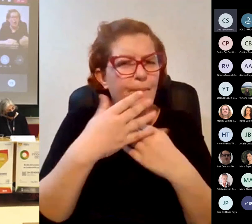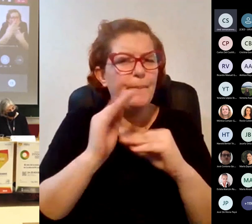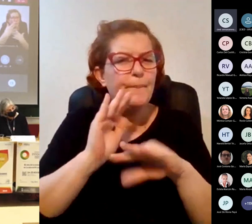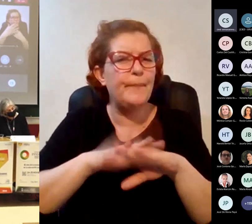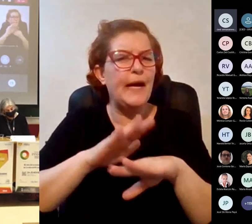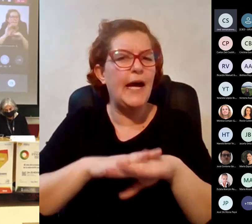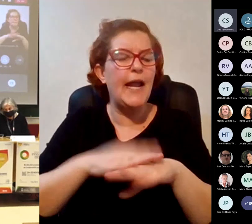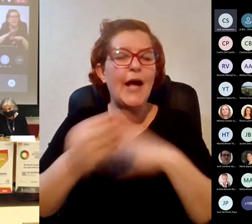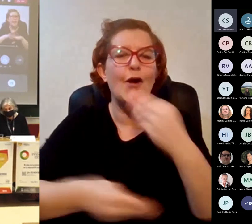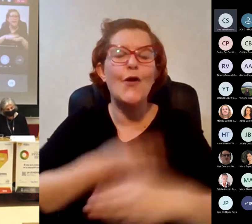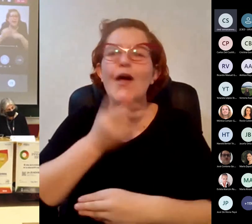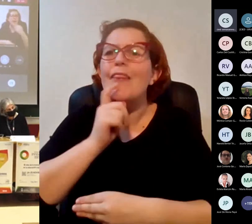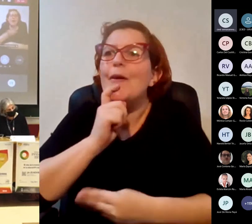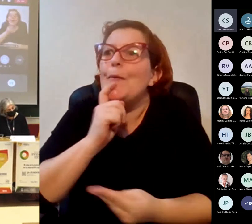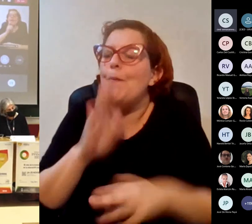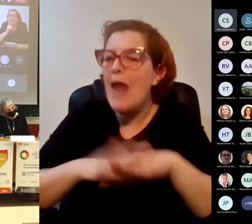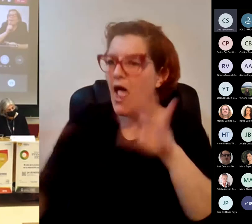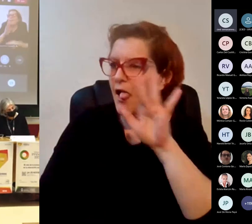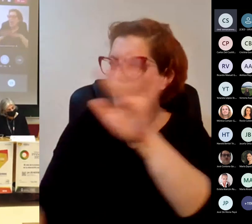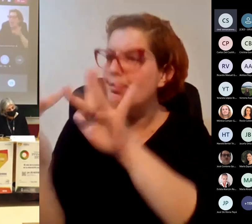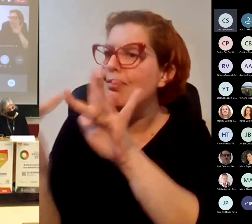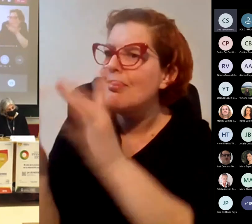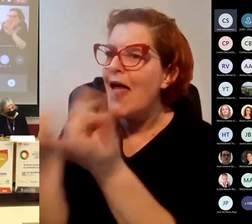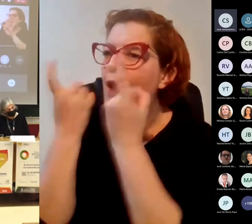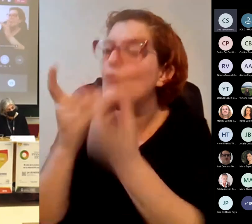establecer los lazos y acercarse gracias